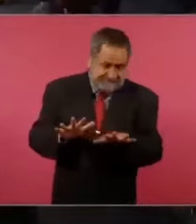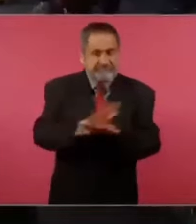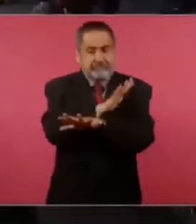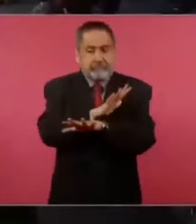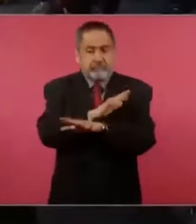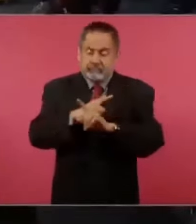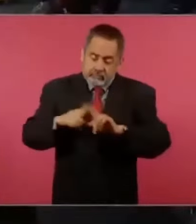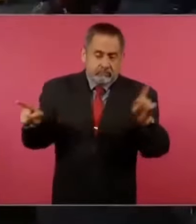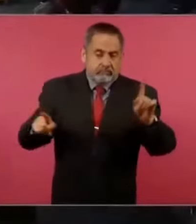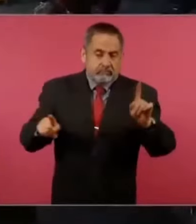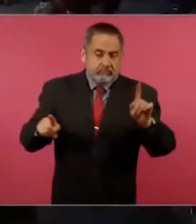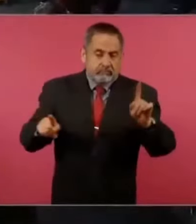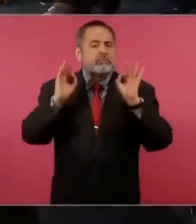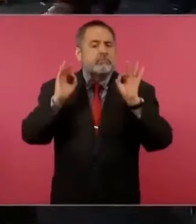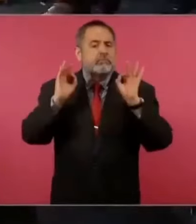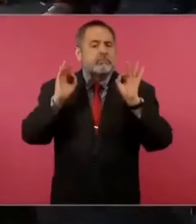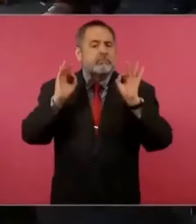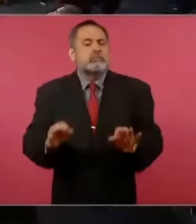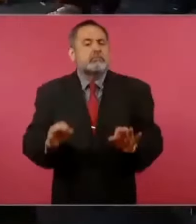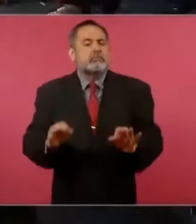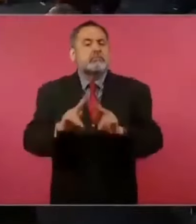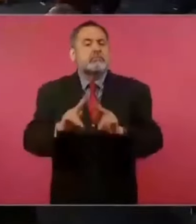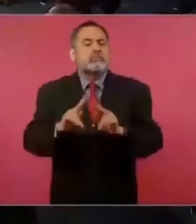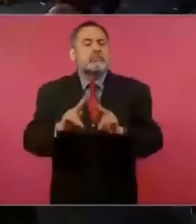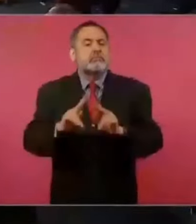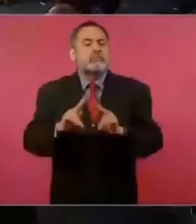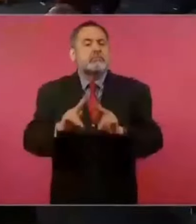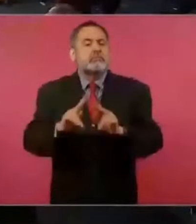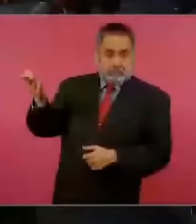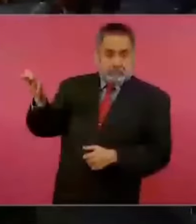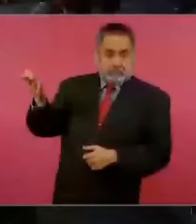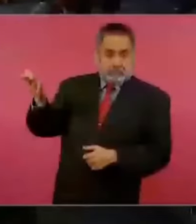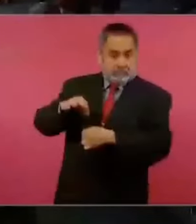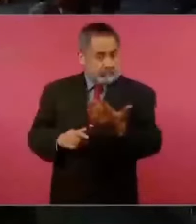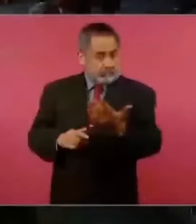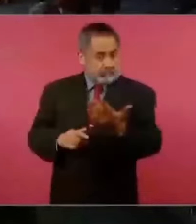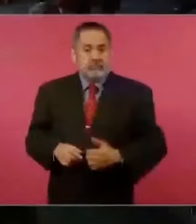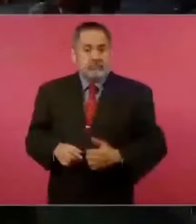pero nada más.